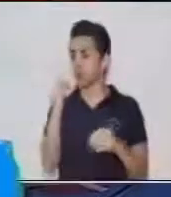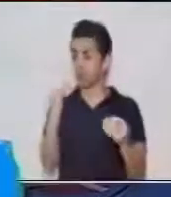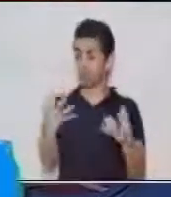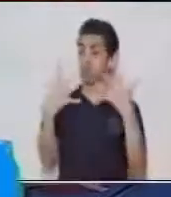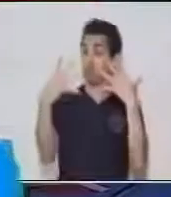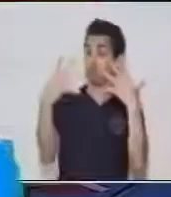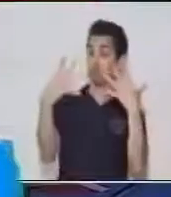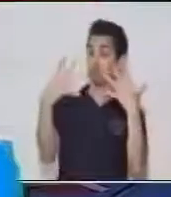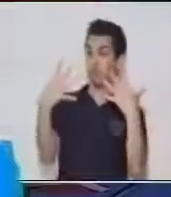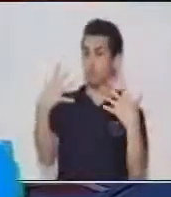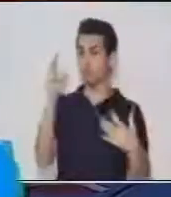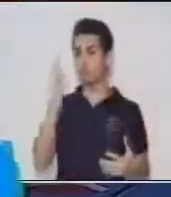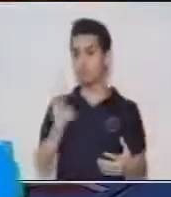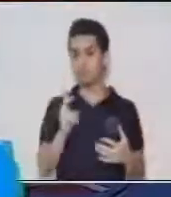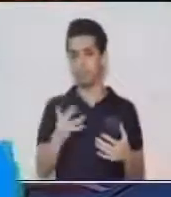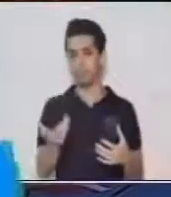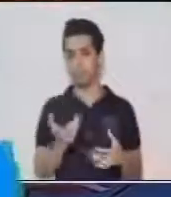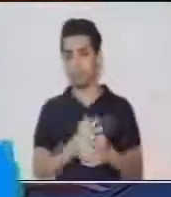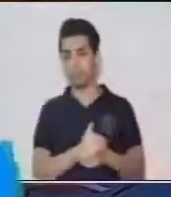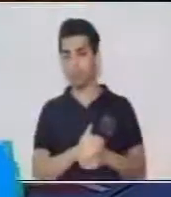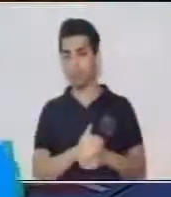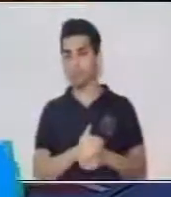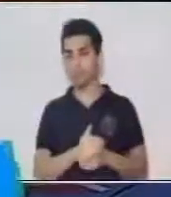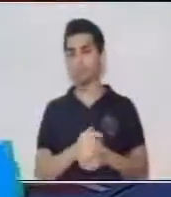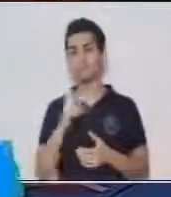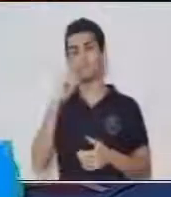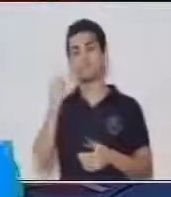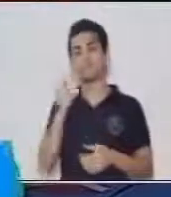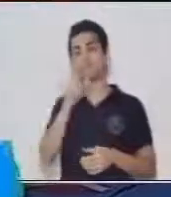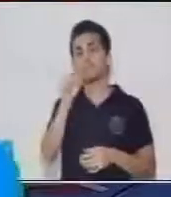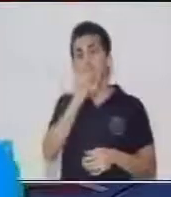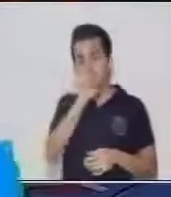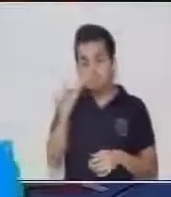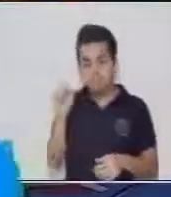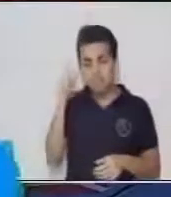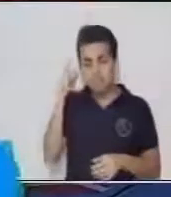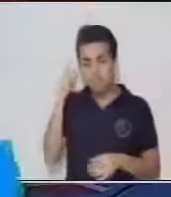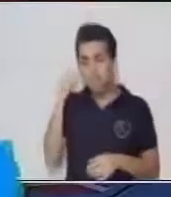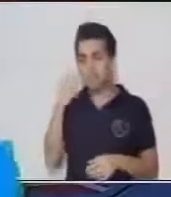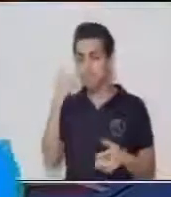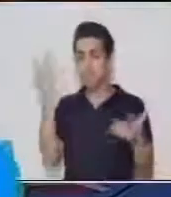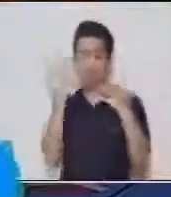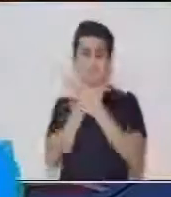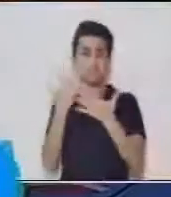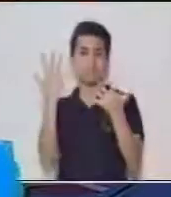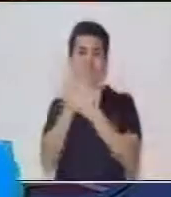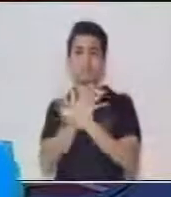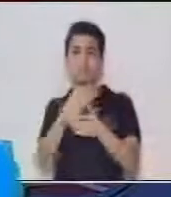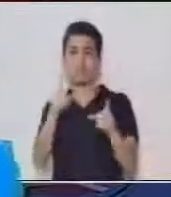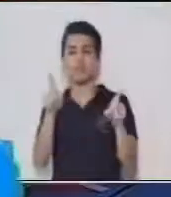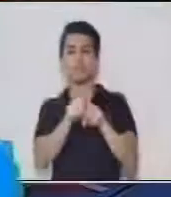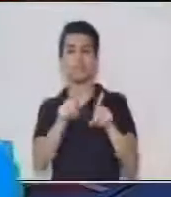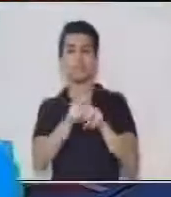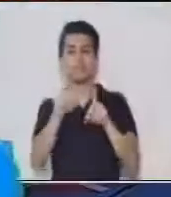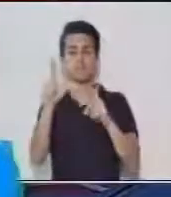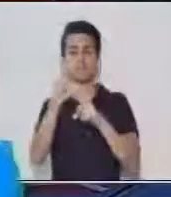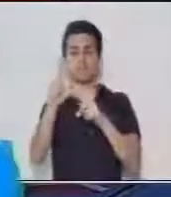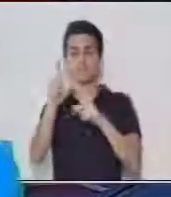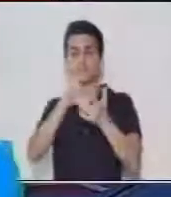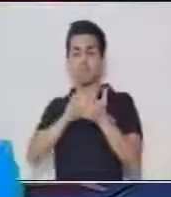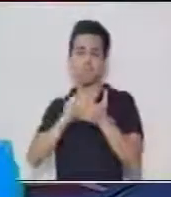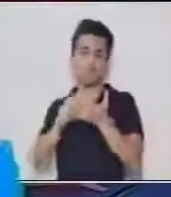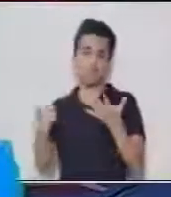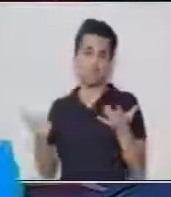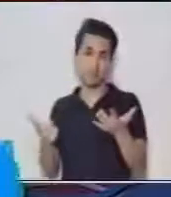requerida como se quiere. Lo que va a pasar es que se va a equivocar con el color de las letras negras y entonces usted